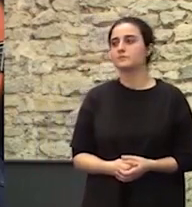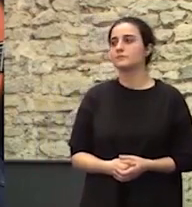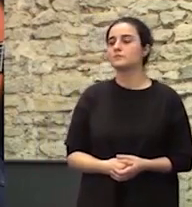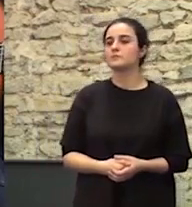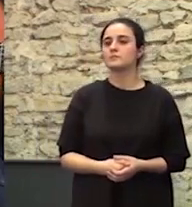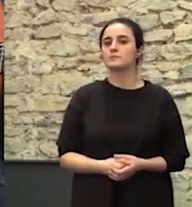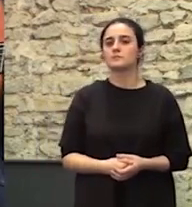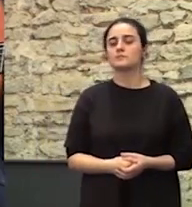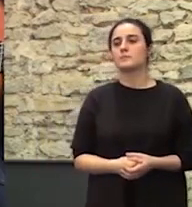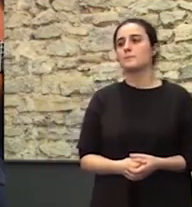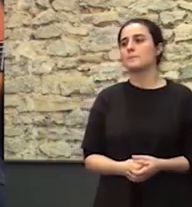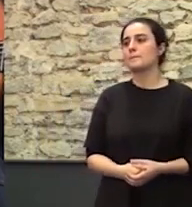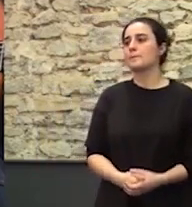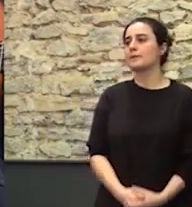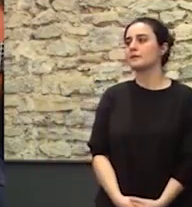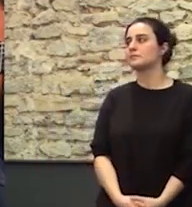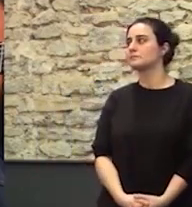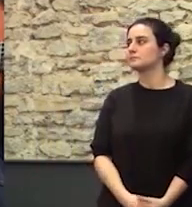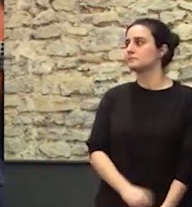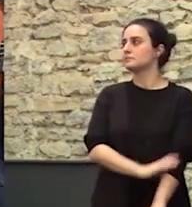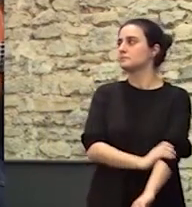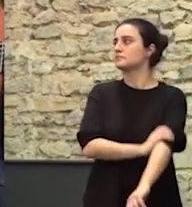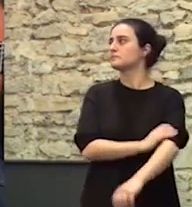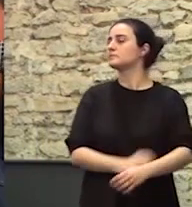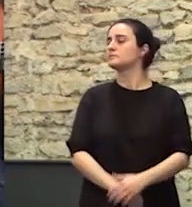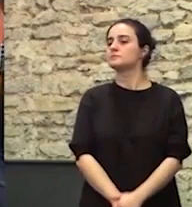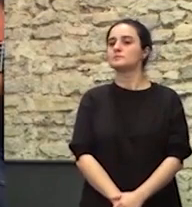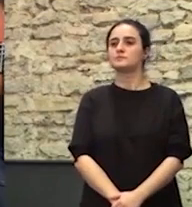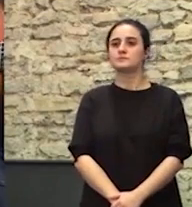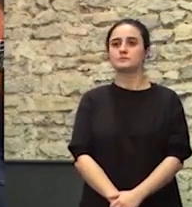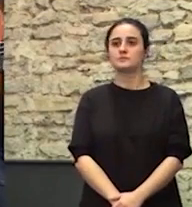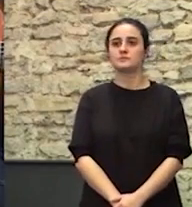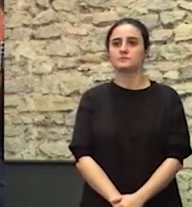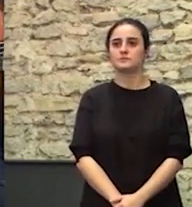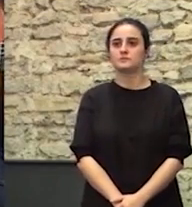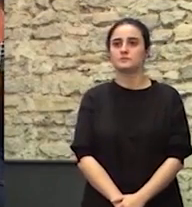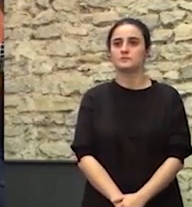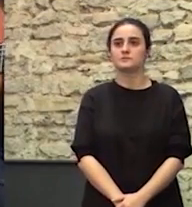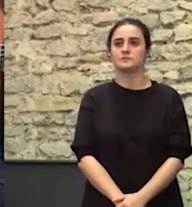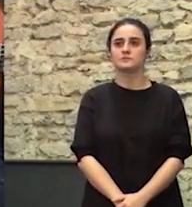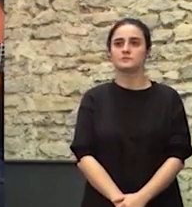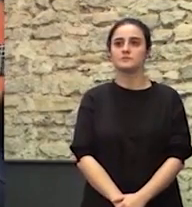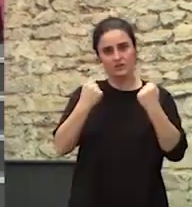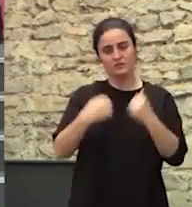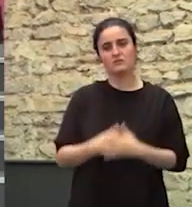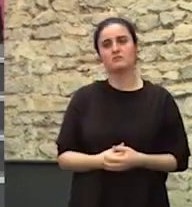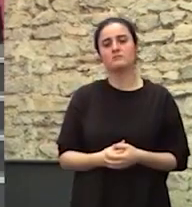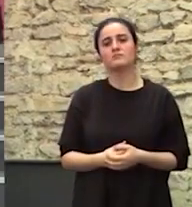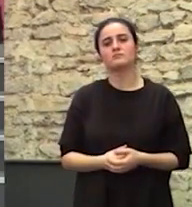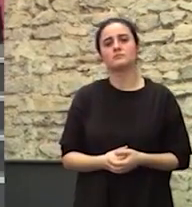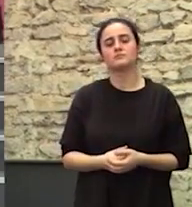Cabalgando van los gitanos Van los gitanos Van los gitanos